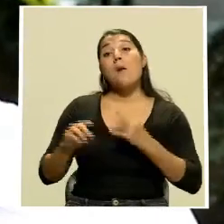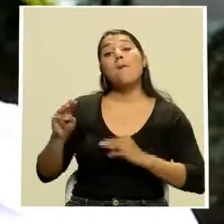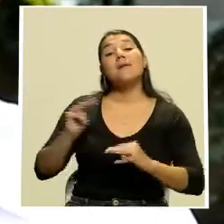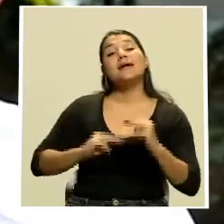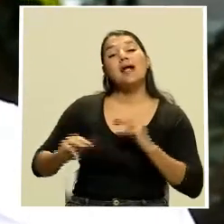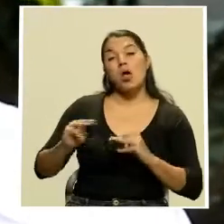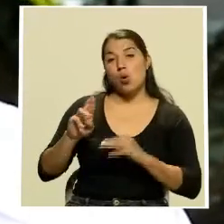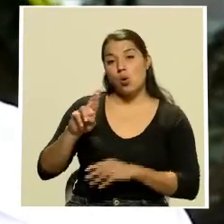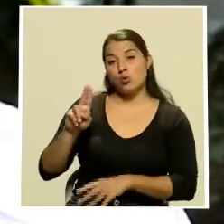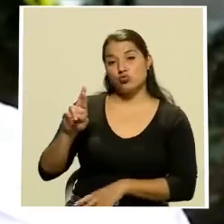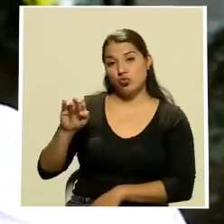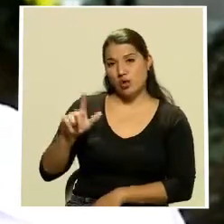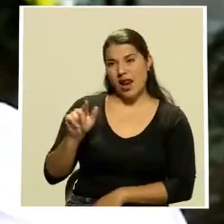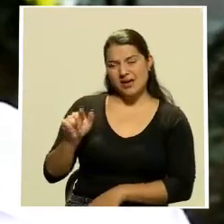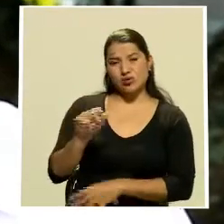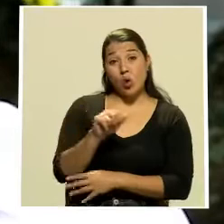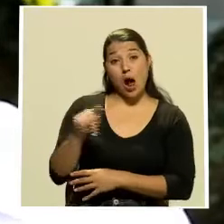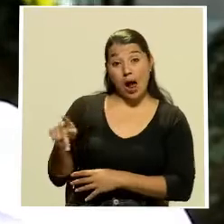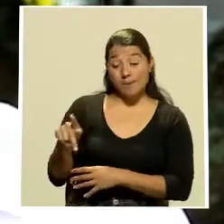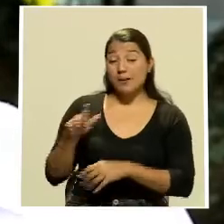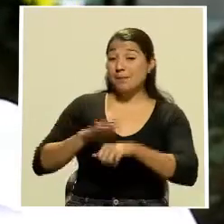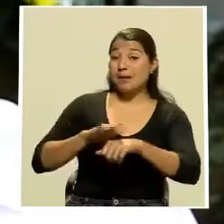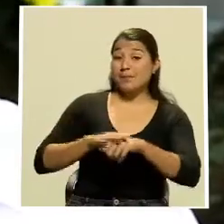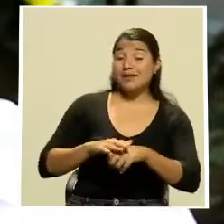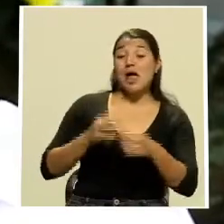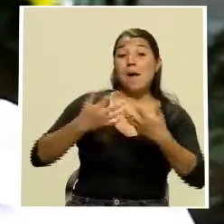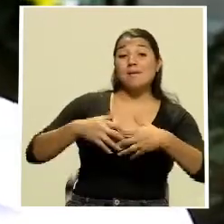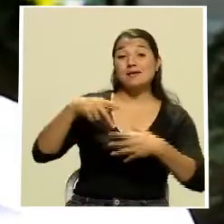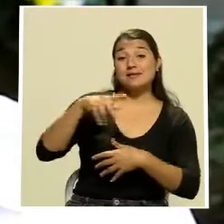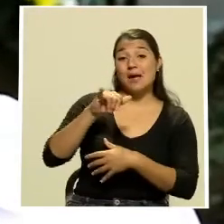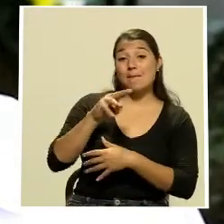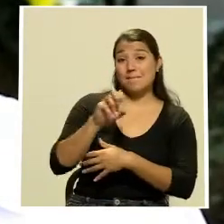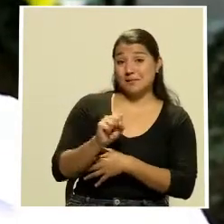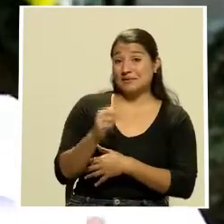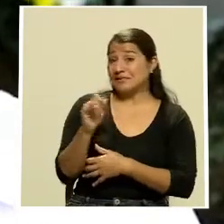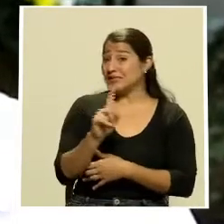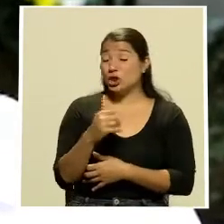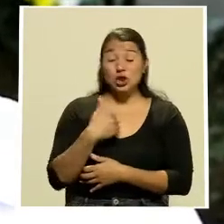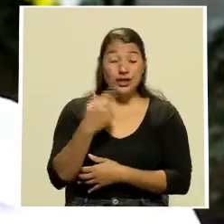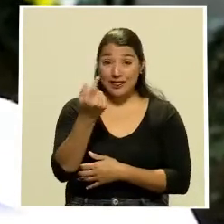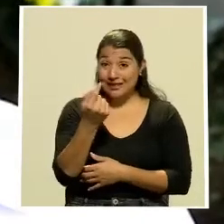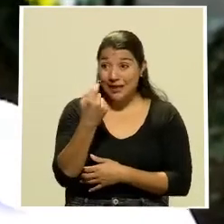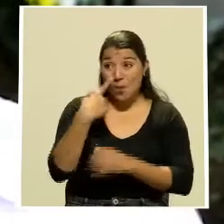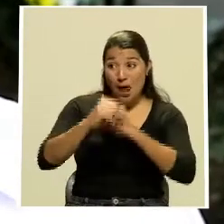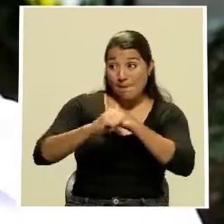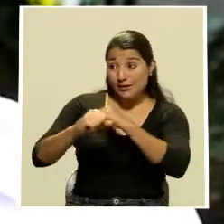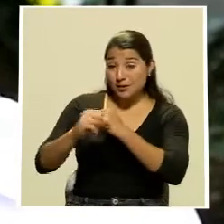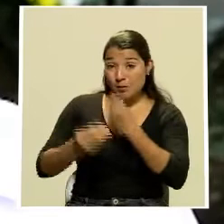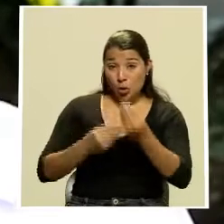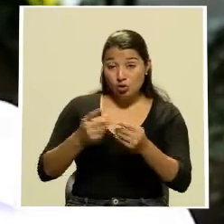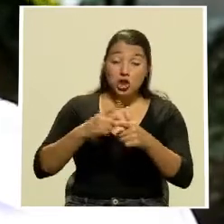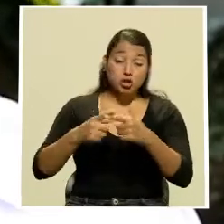que es una plataforma digital que le permitirá a los pequeños y medianos productores que no cuentan con recursos para mercadear sus productos tener un